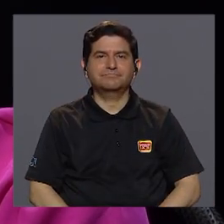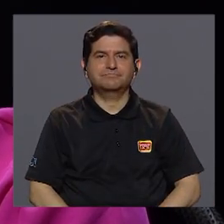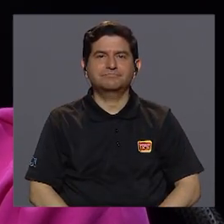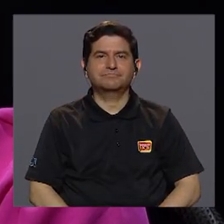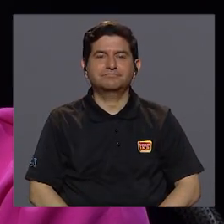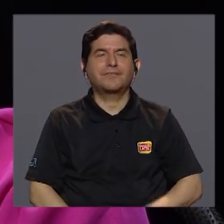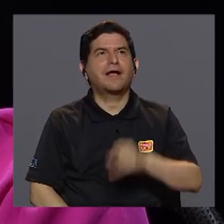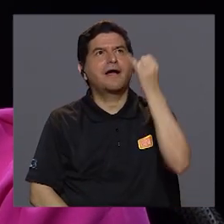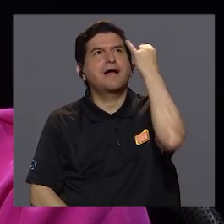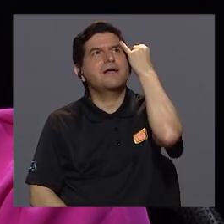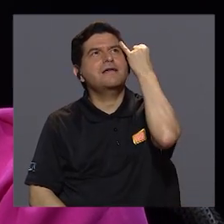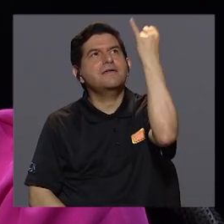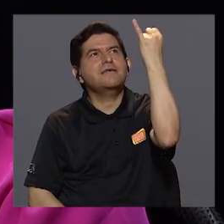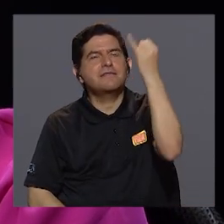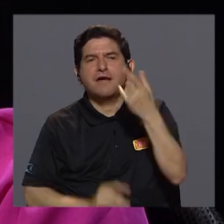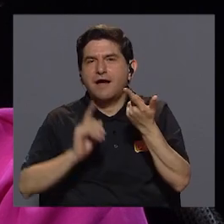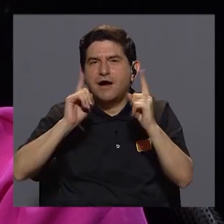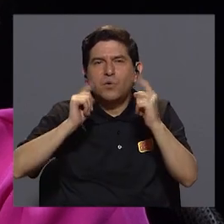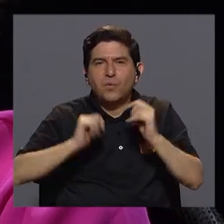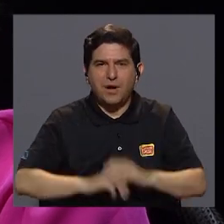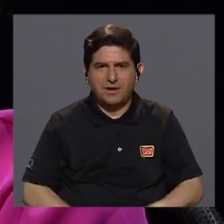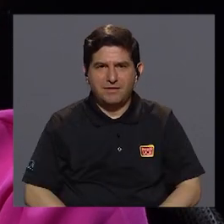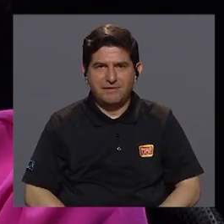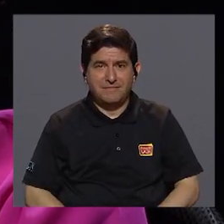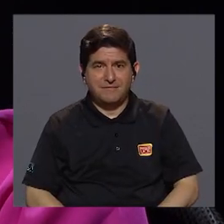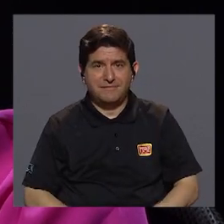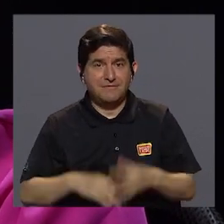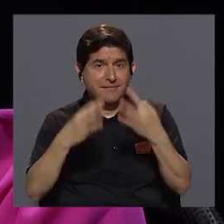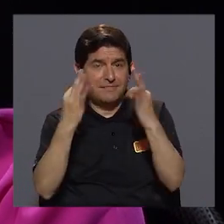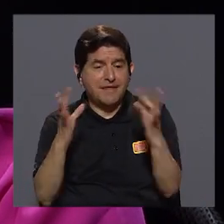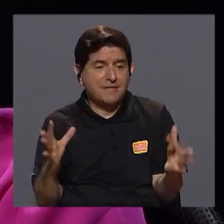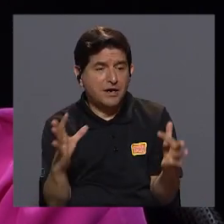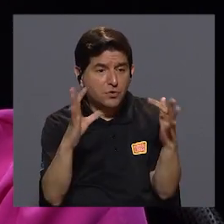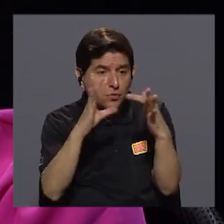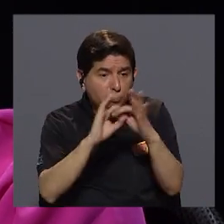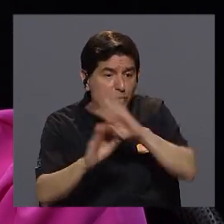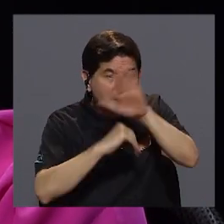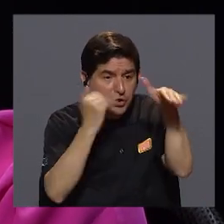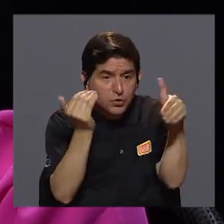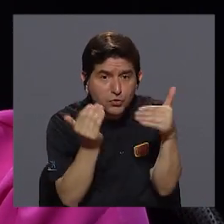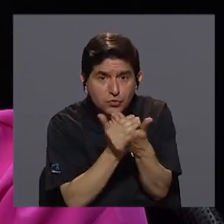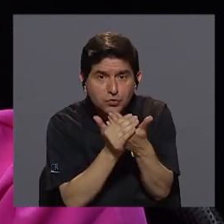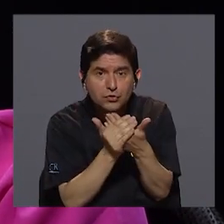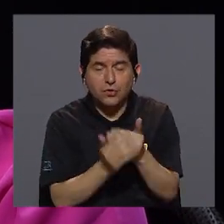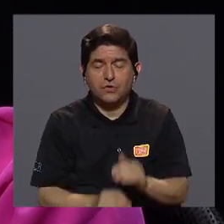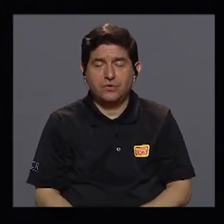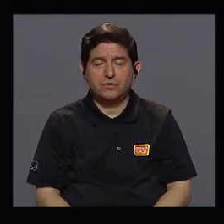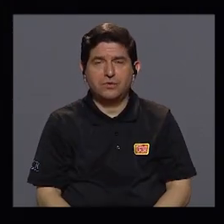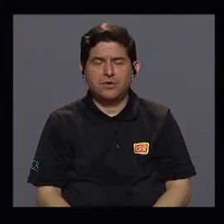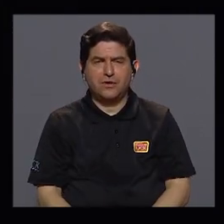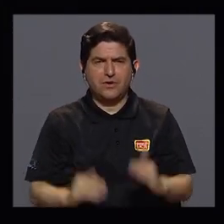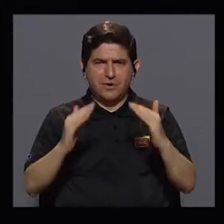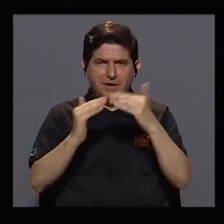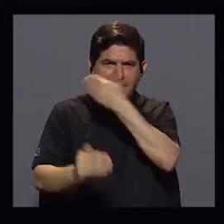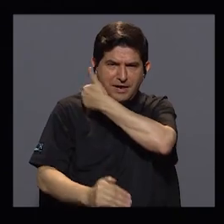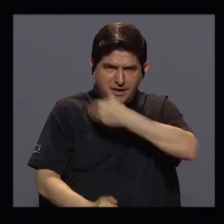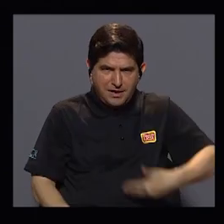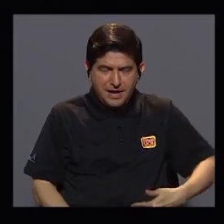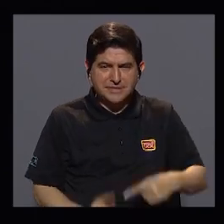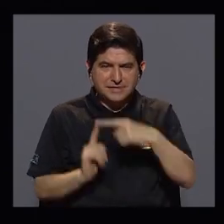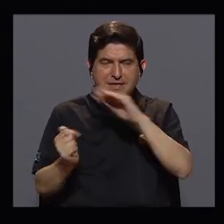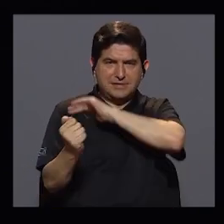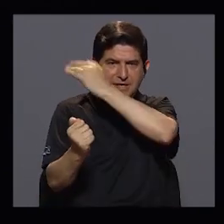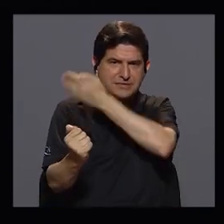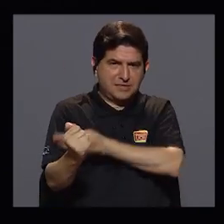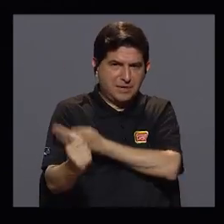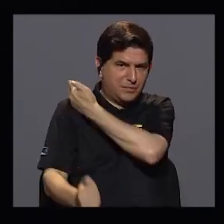y la idea sería poder que se articulen todos estos sectores Con esto entiendo que Casa Presidencial por el momento del